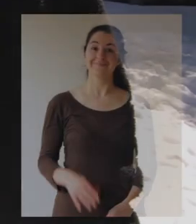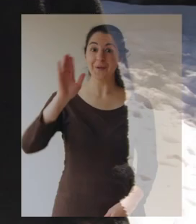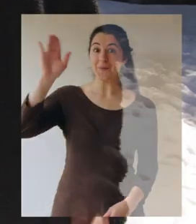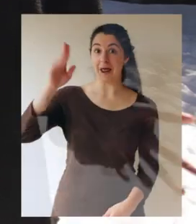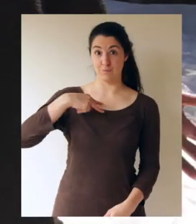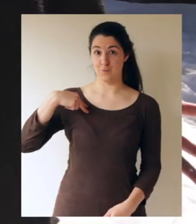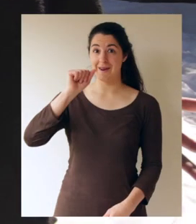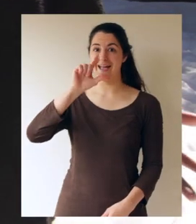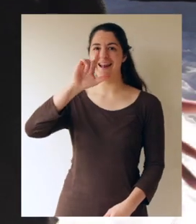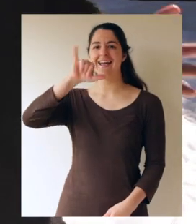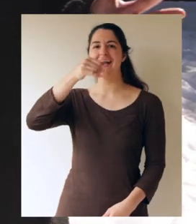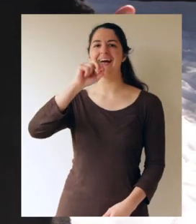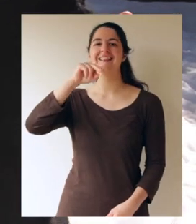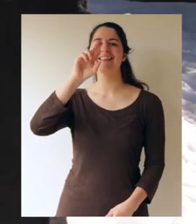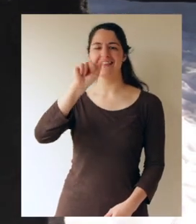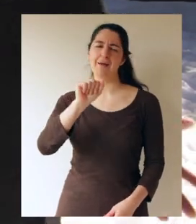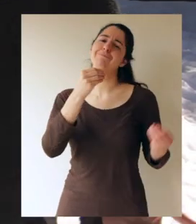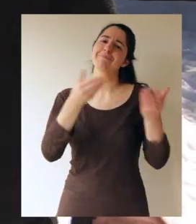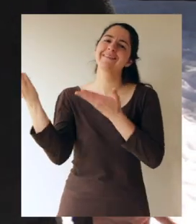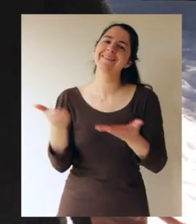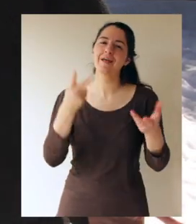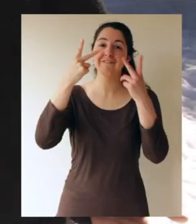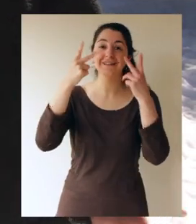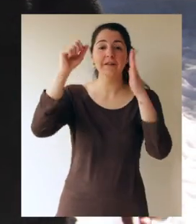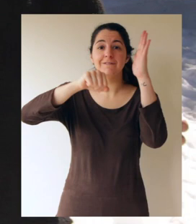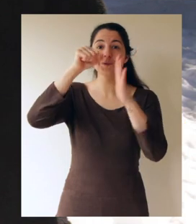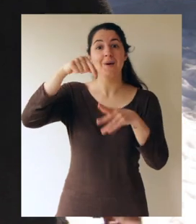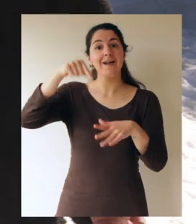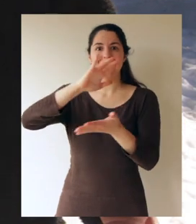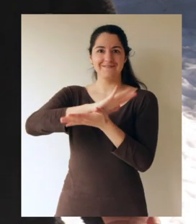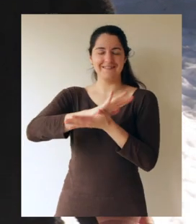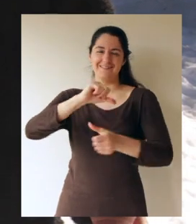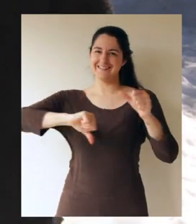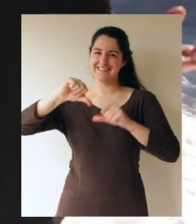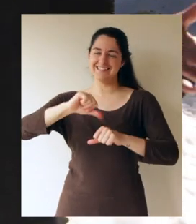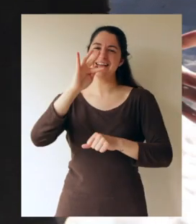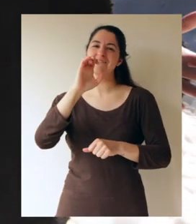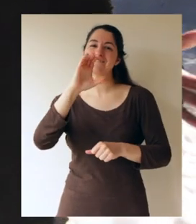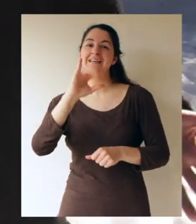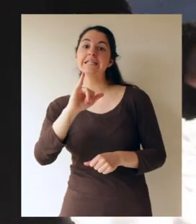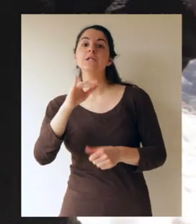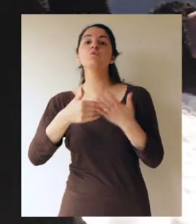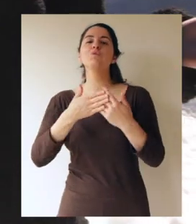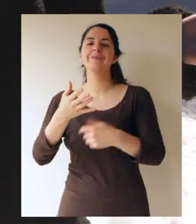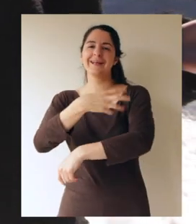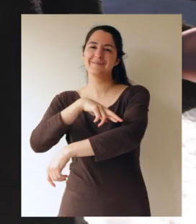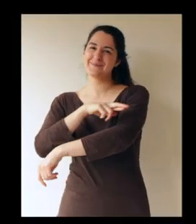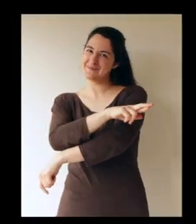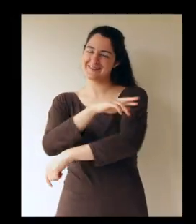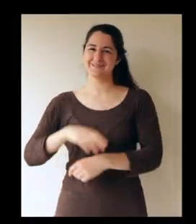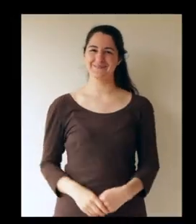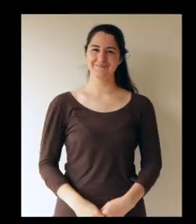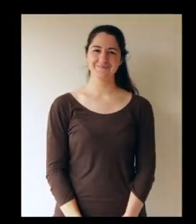Hola, soy Alejandra y te doy la bienvenida a las visitas virtuales del Festival de la Ciencia desde la Región de los Ríos.